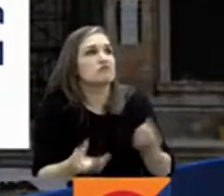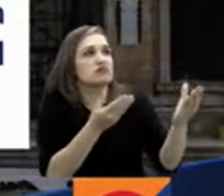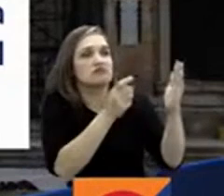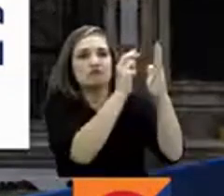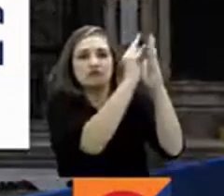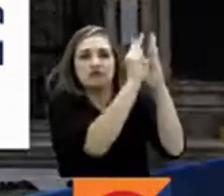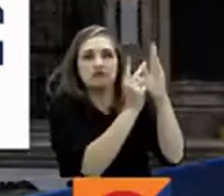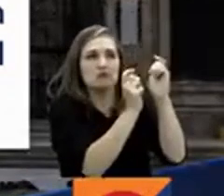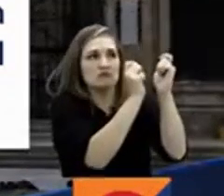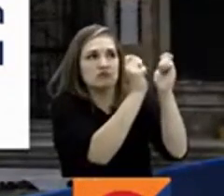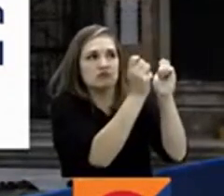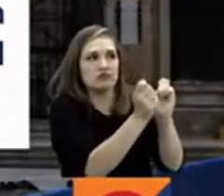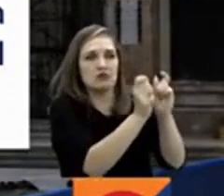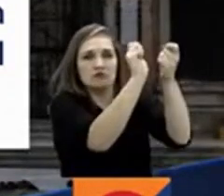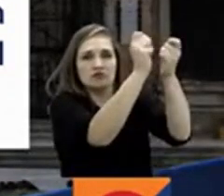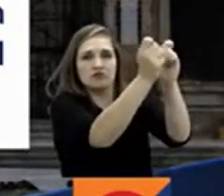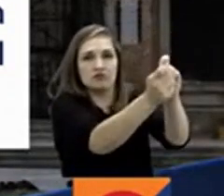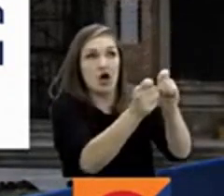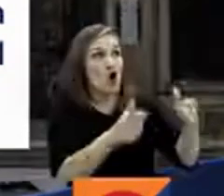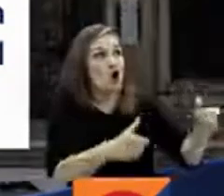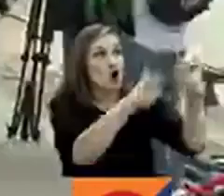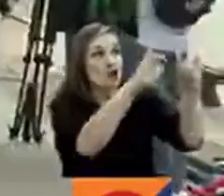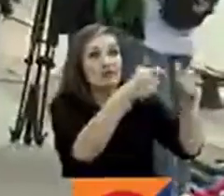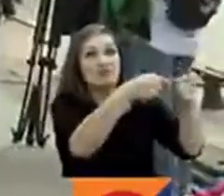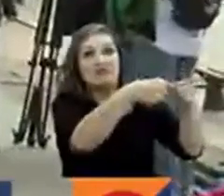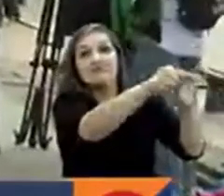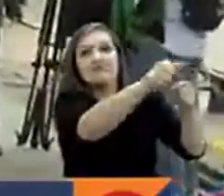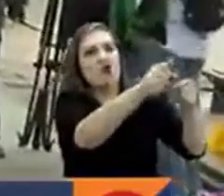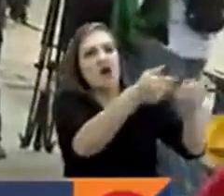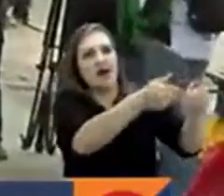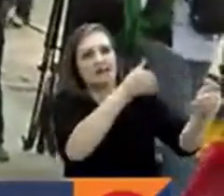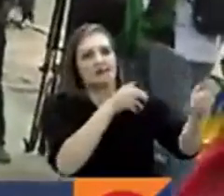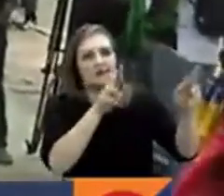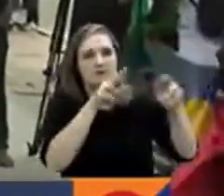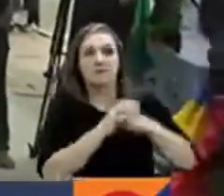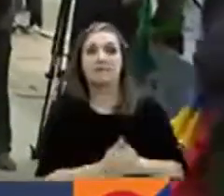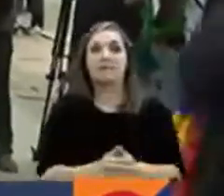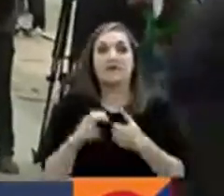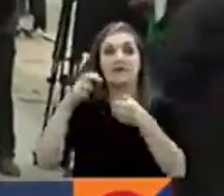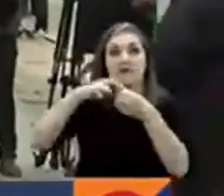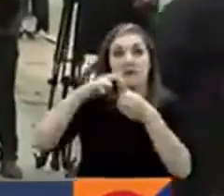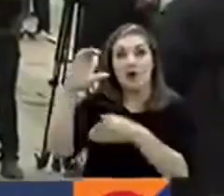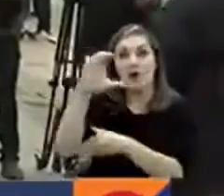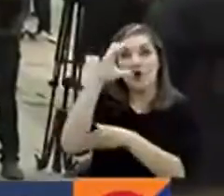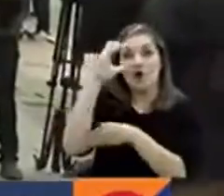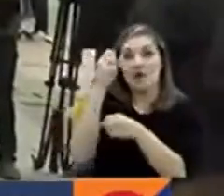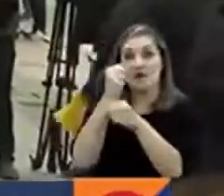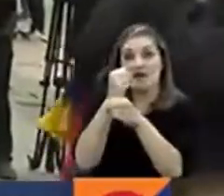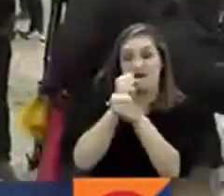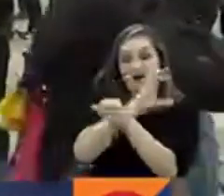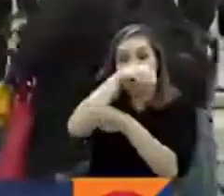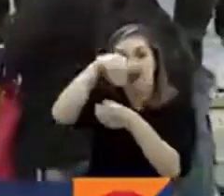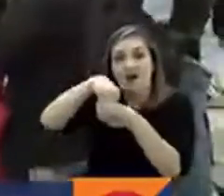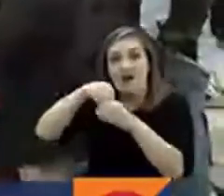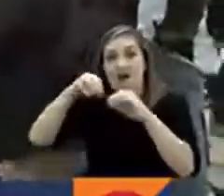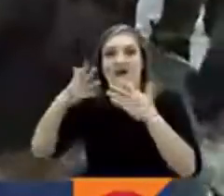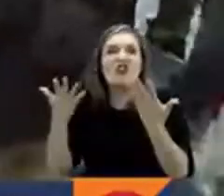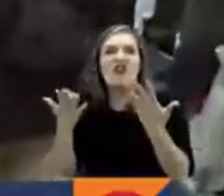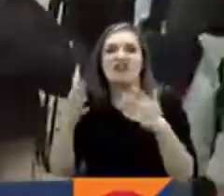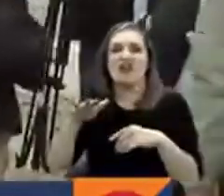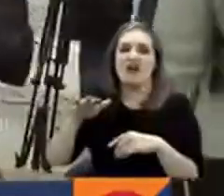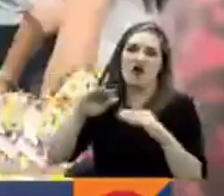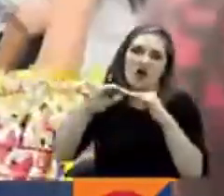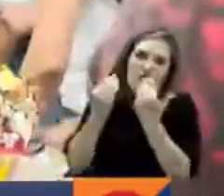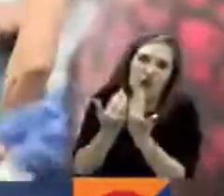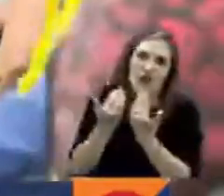presentación de esas reformas en el Congreso de la República. La Federación Colombiana de Trabajadores de la Educación señaló que salió a las calles